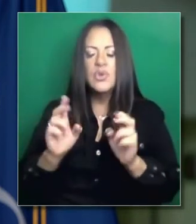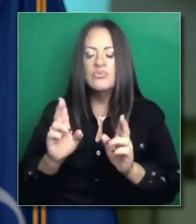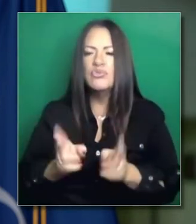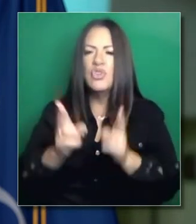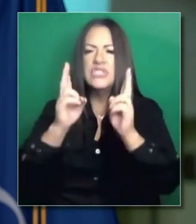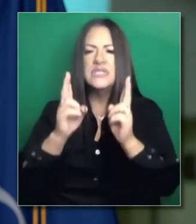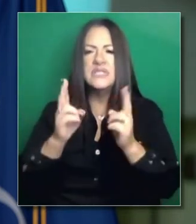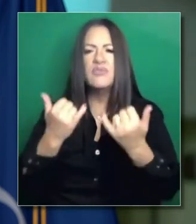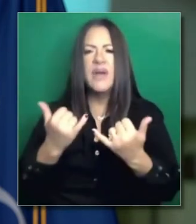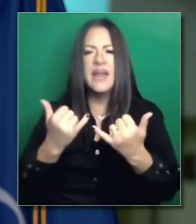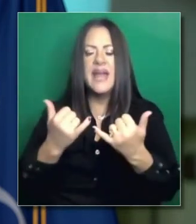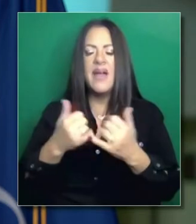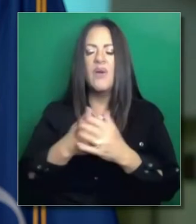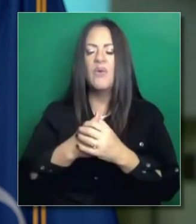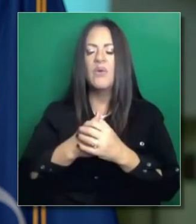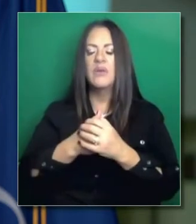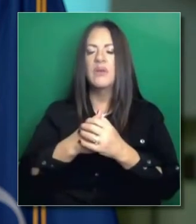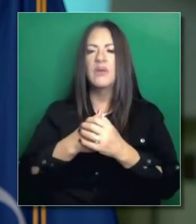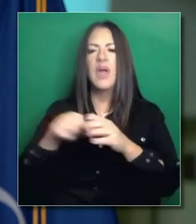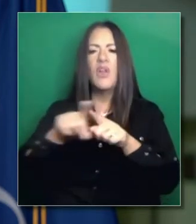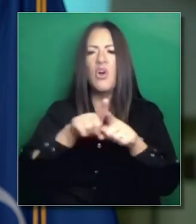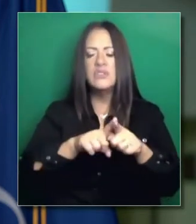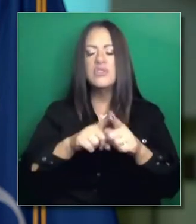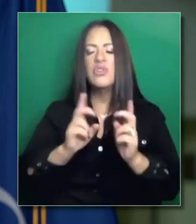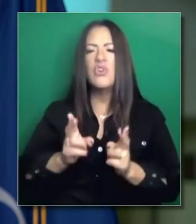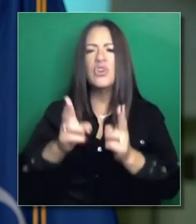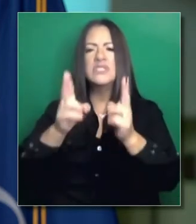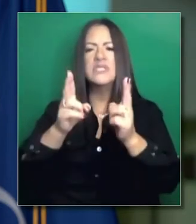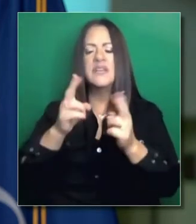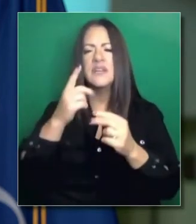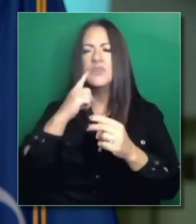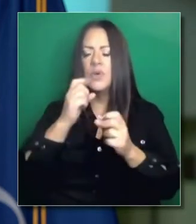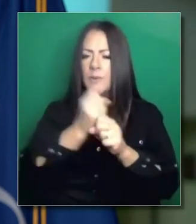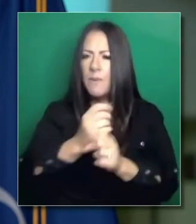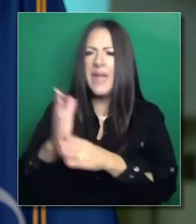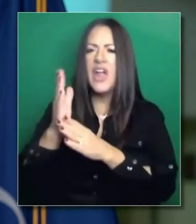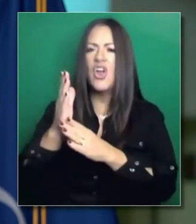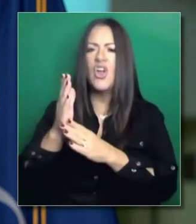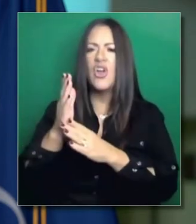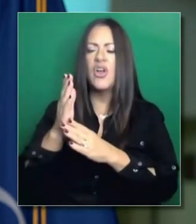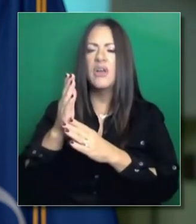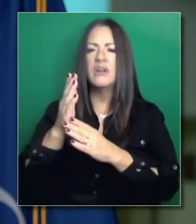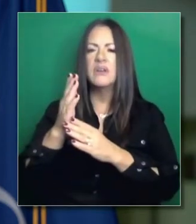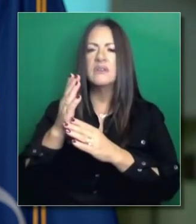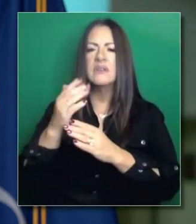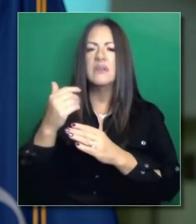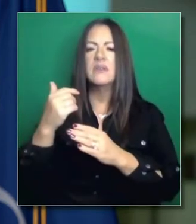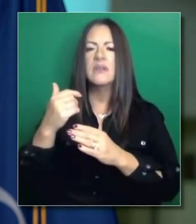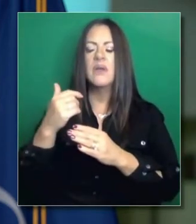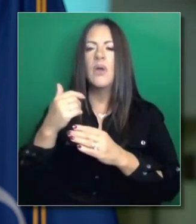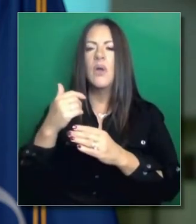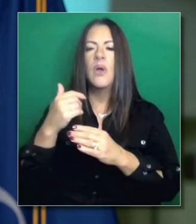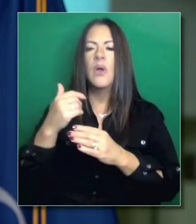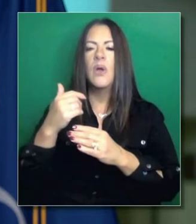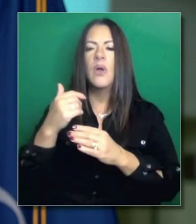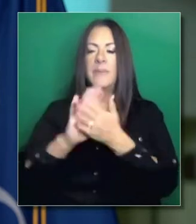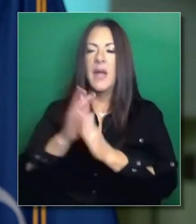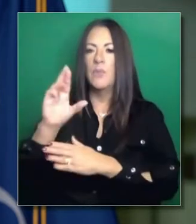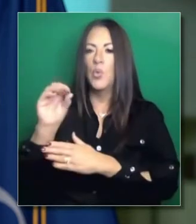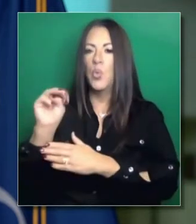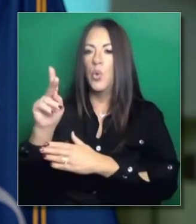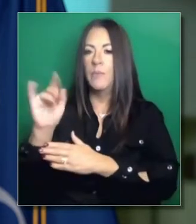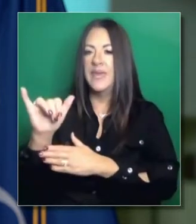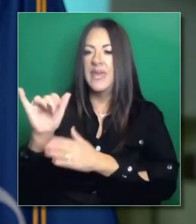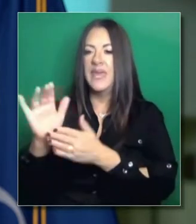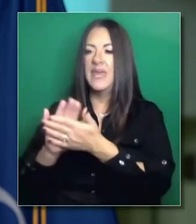actual. En cuanto a la acción temprana. Y también la urgencia de estar preparados al alejarnos del proyecto Room Key.